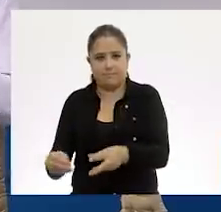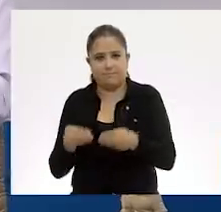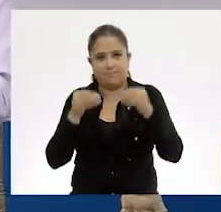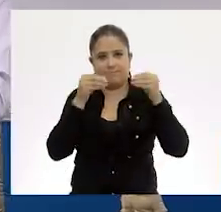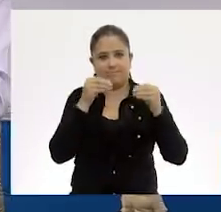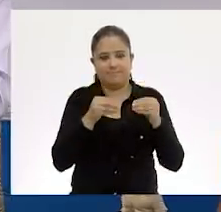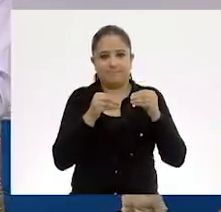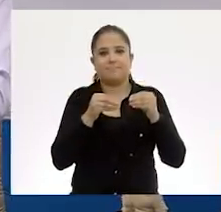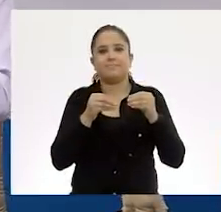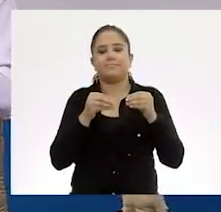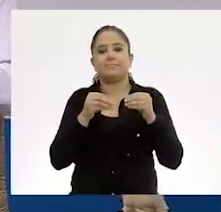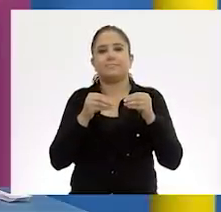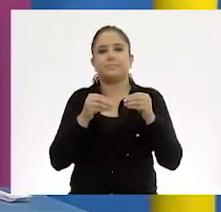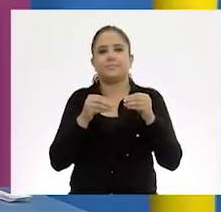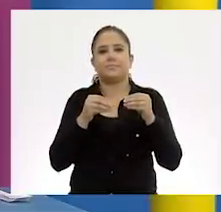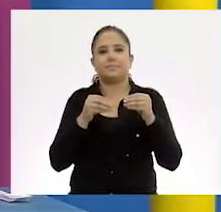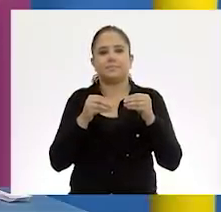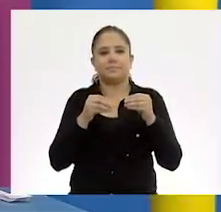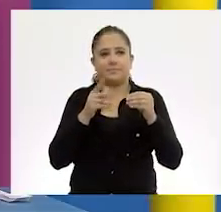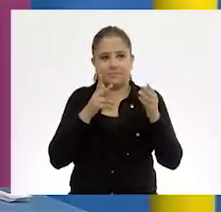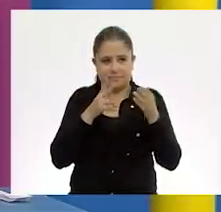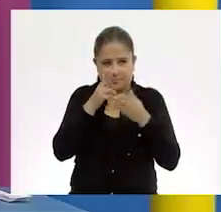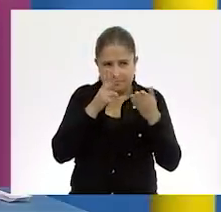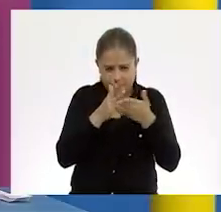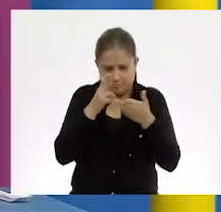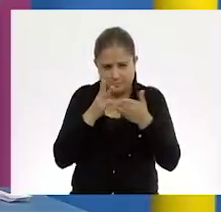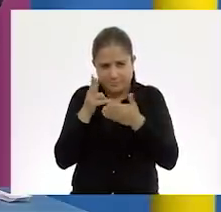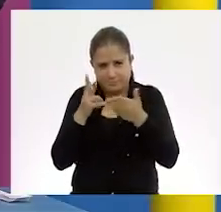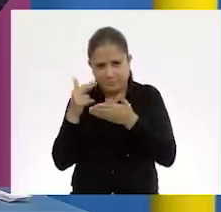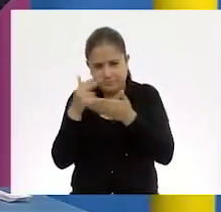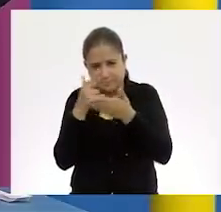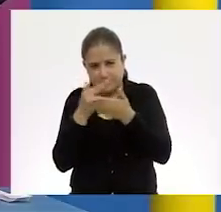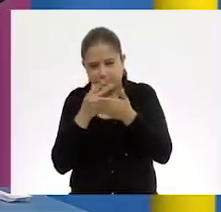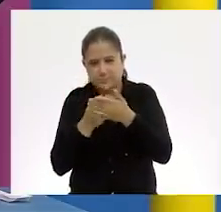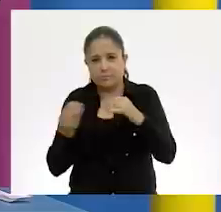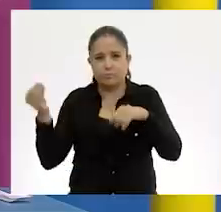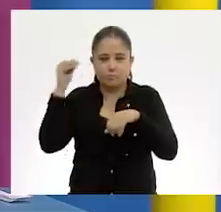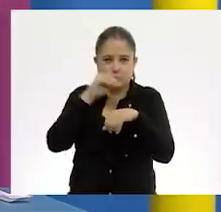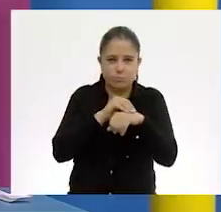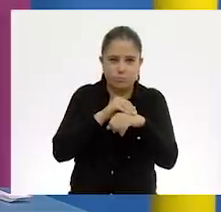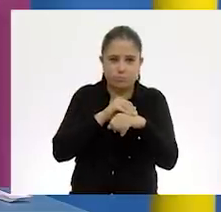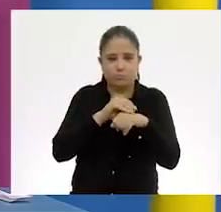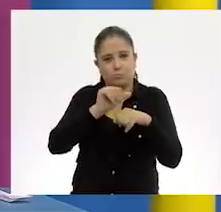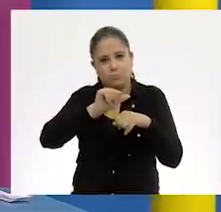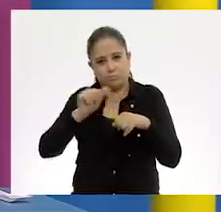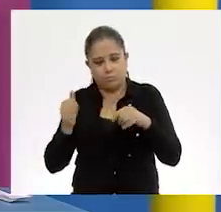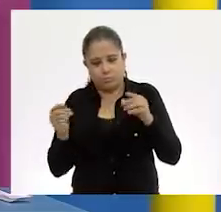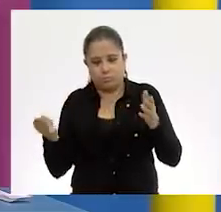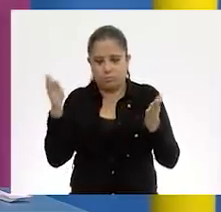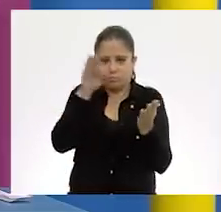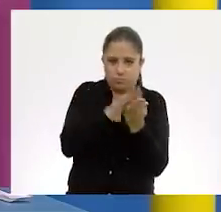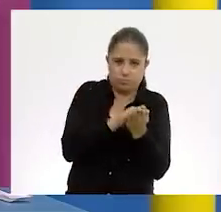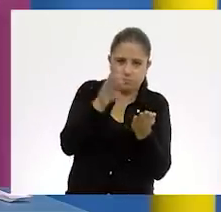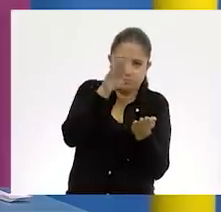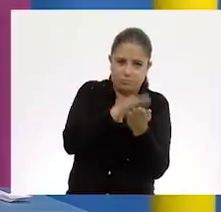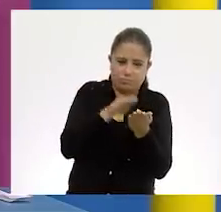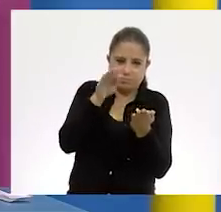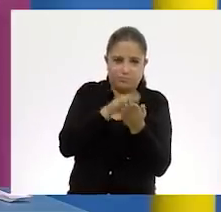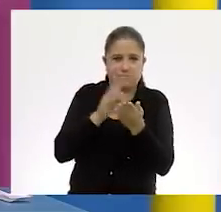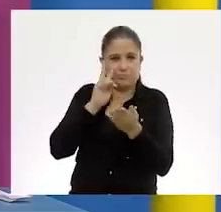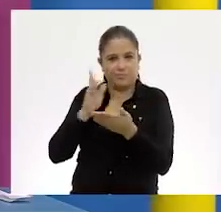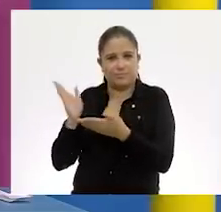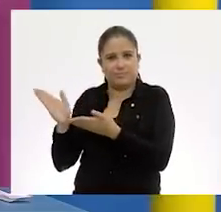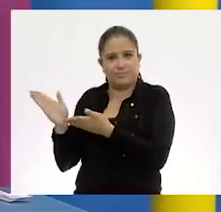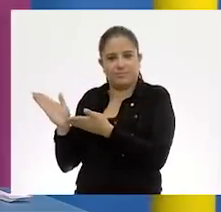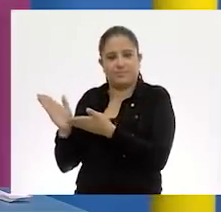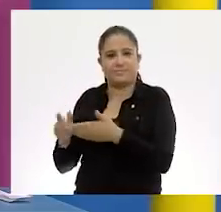lo vamos a cortar este en pequeños cachitos y vamos a colocarle otro pedacito encima. De manera que tenemos